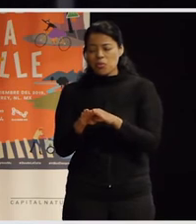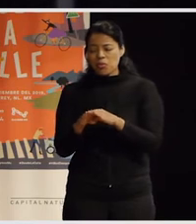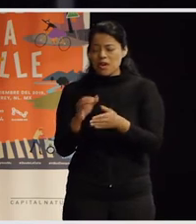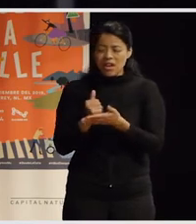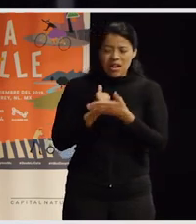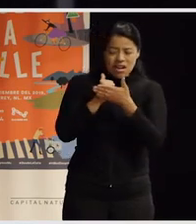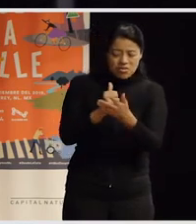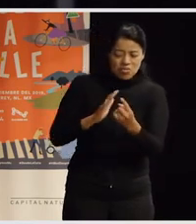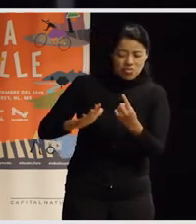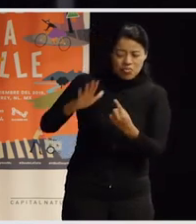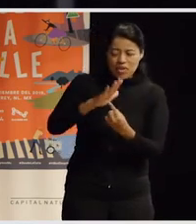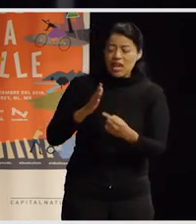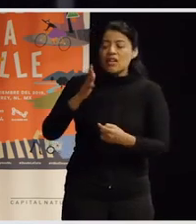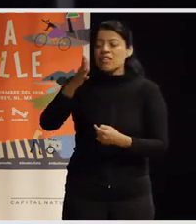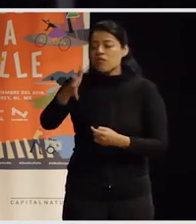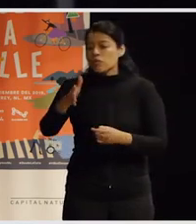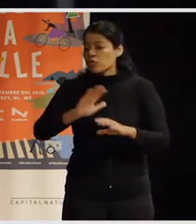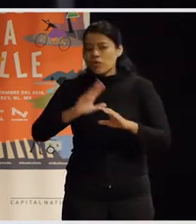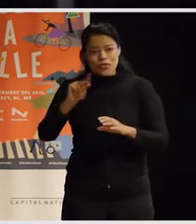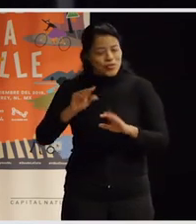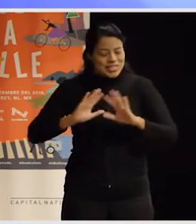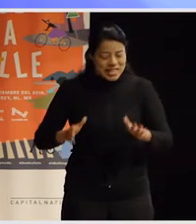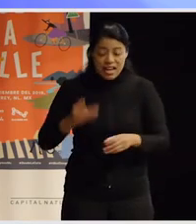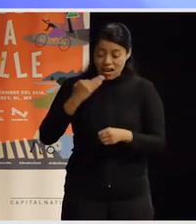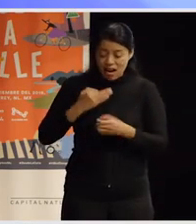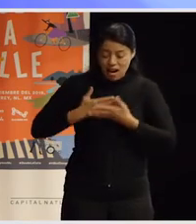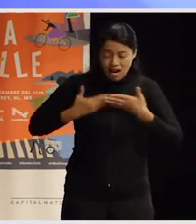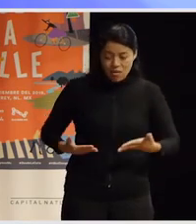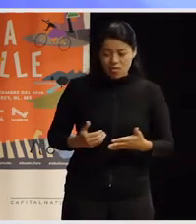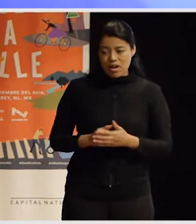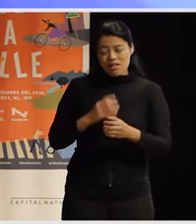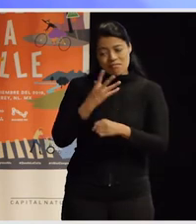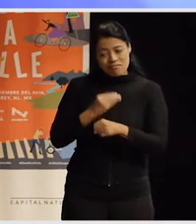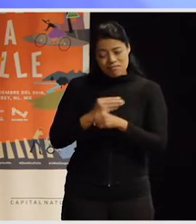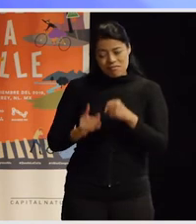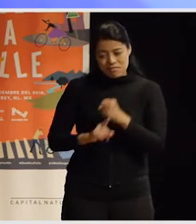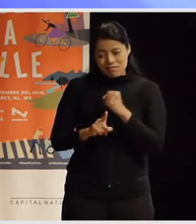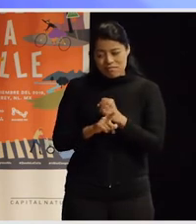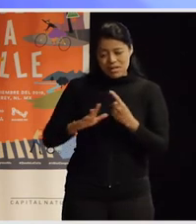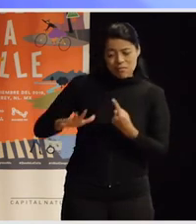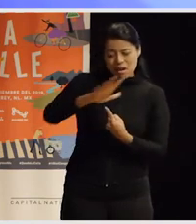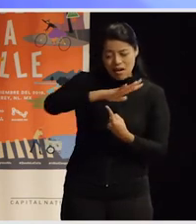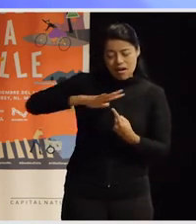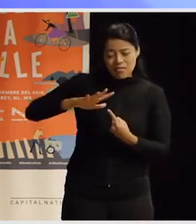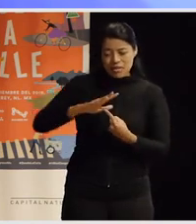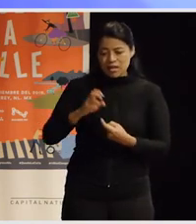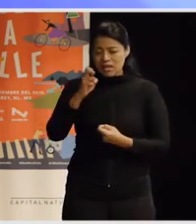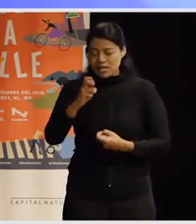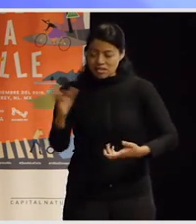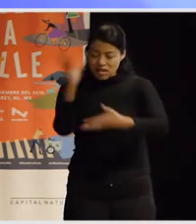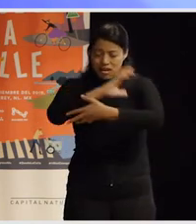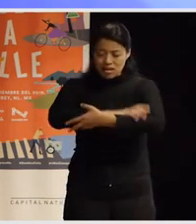tenemos, pues no en el futuro, sino ya en este momento y que, como dices, esta alianza